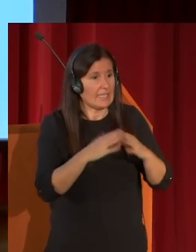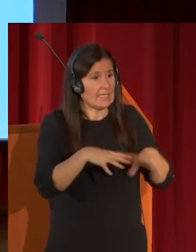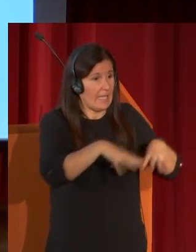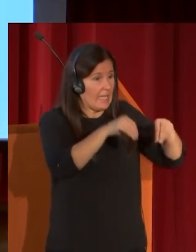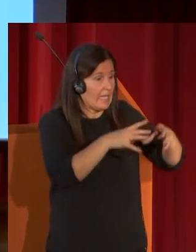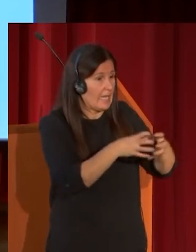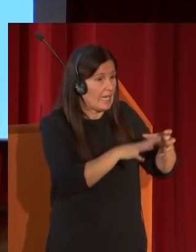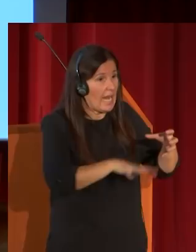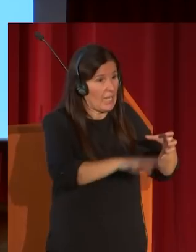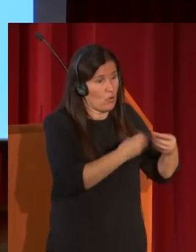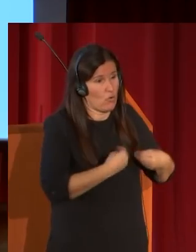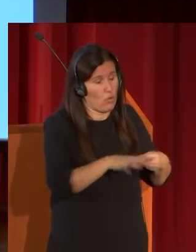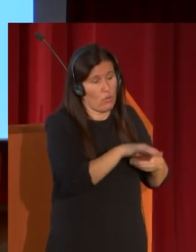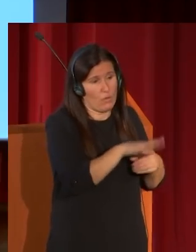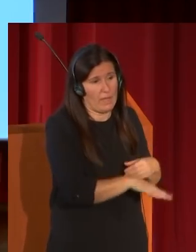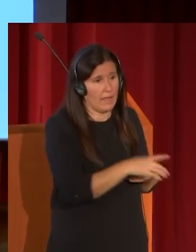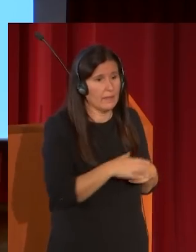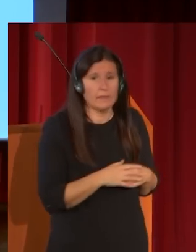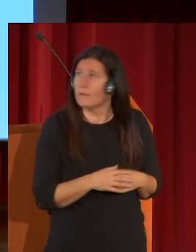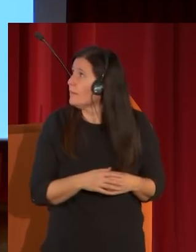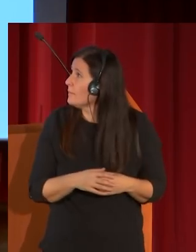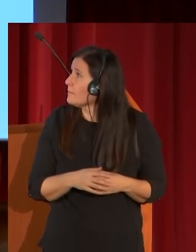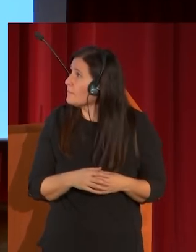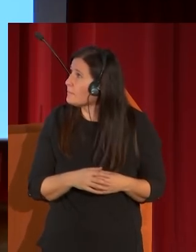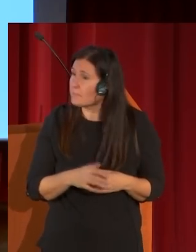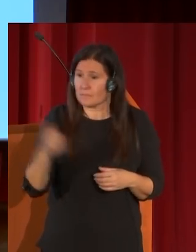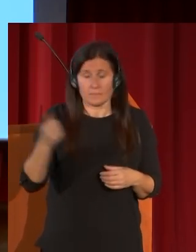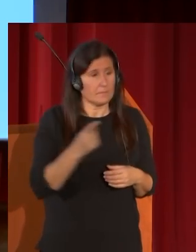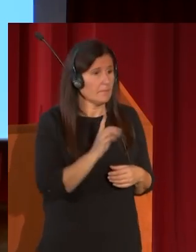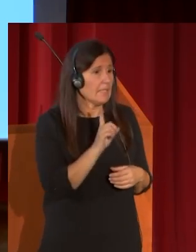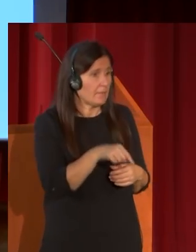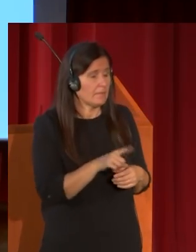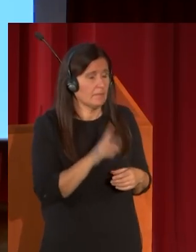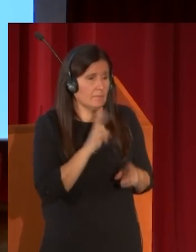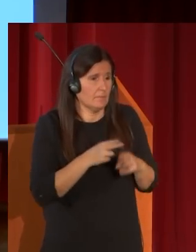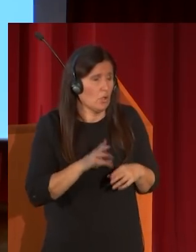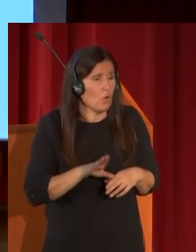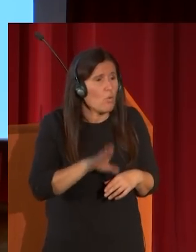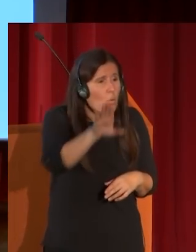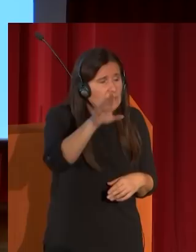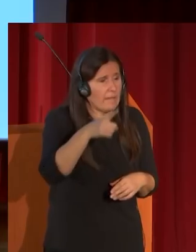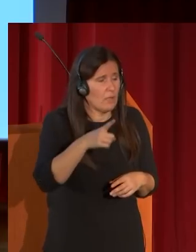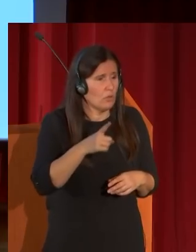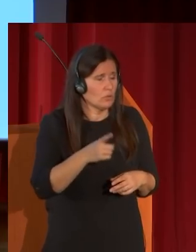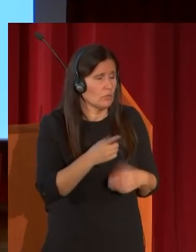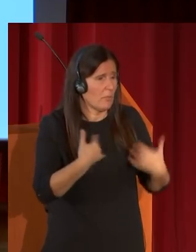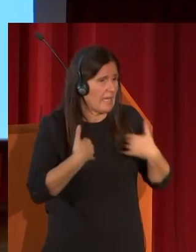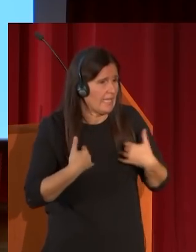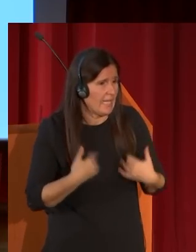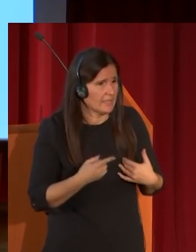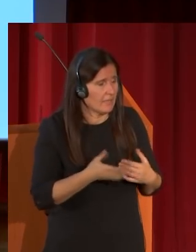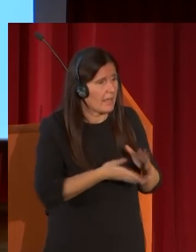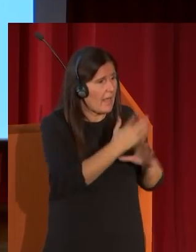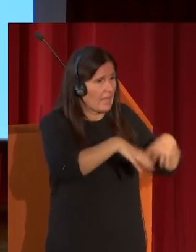a sentar o estas visiones desde su estudio de la cuesta de los mártires hacia la Alhambra con un despojamiento